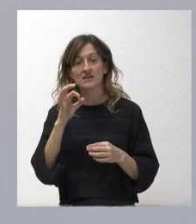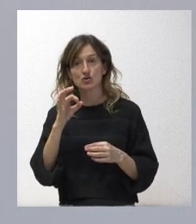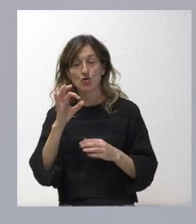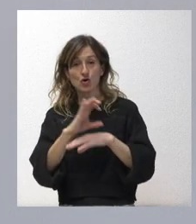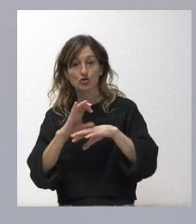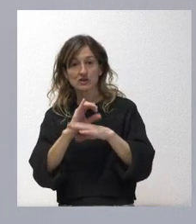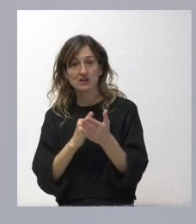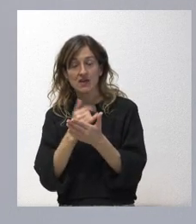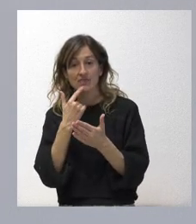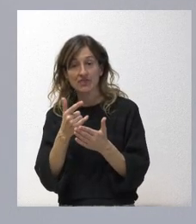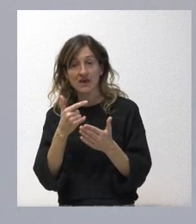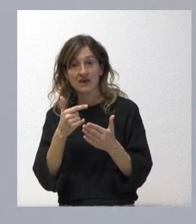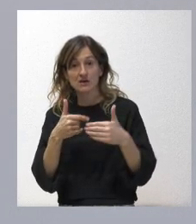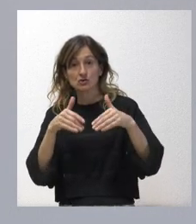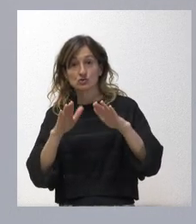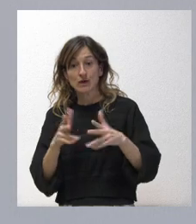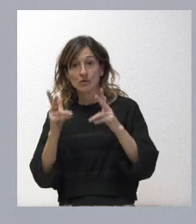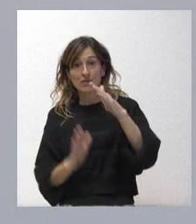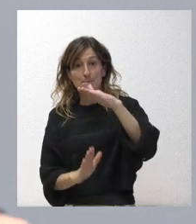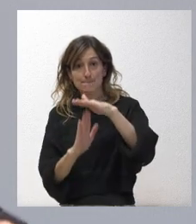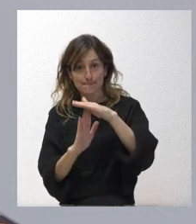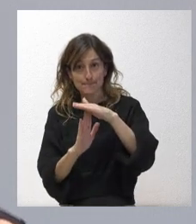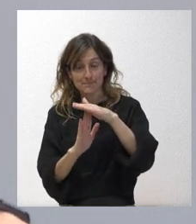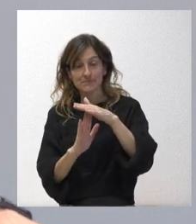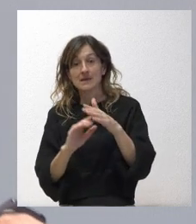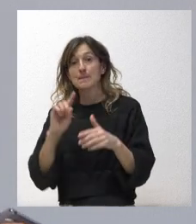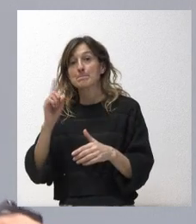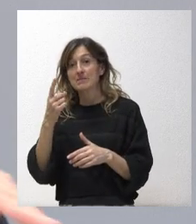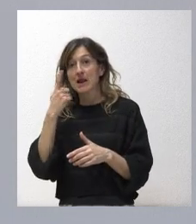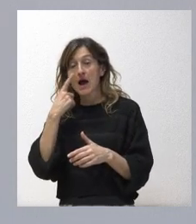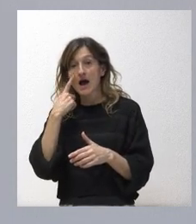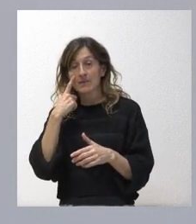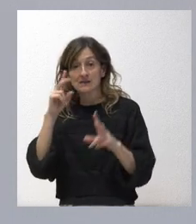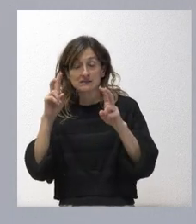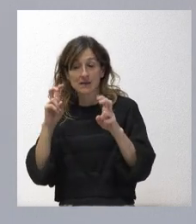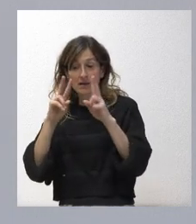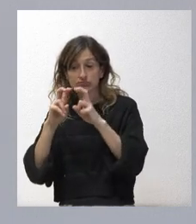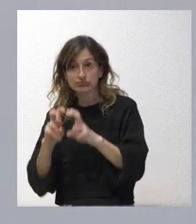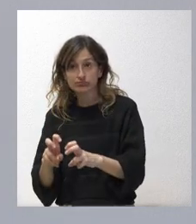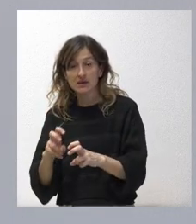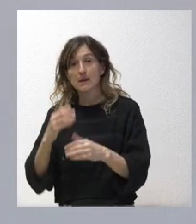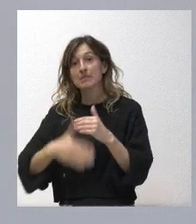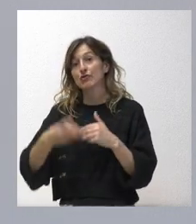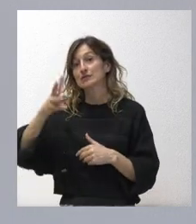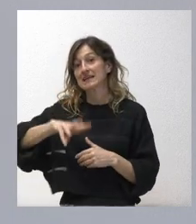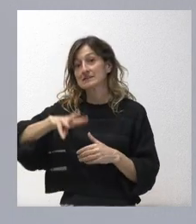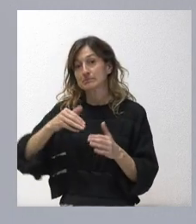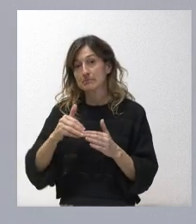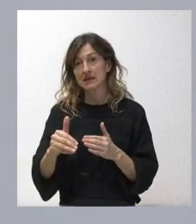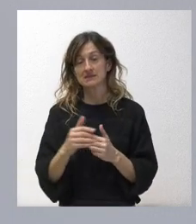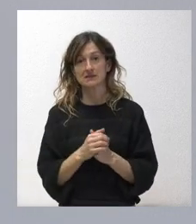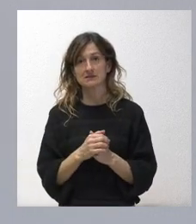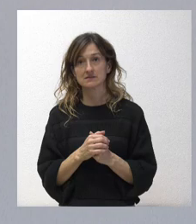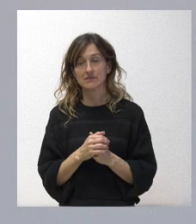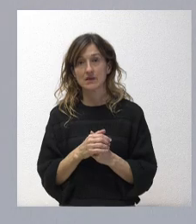suspender esta autorización mientras se resuelve sobre el fondo del asunto sobre el cual hay tres meses. ¿Tiene que ver esta suspensión con la